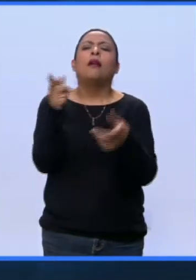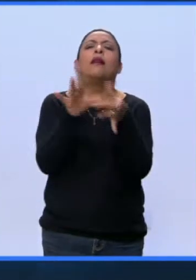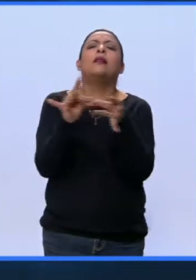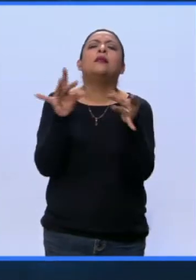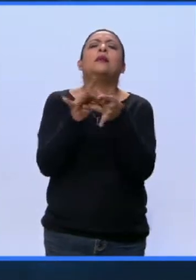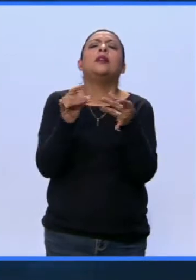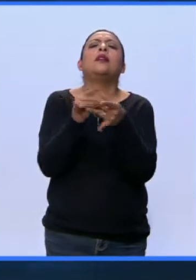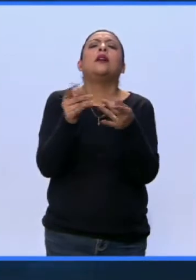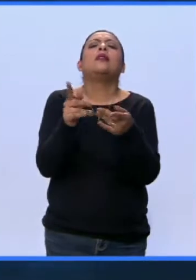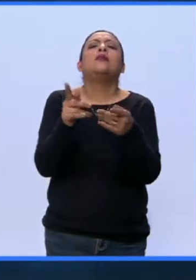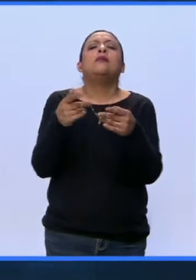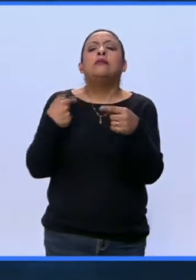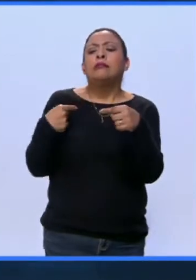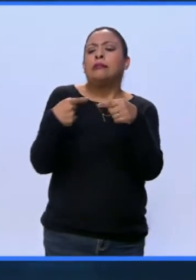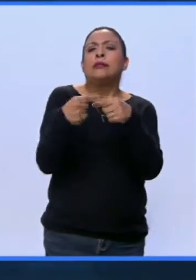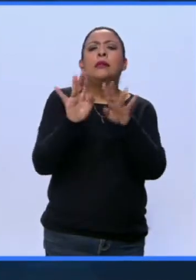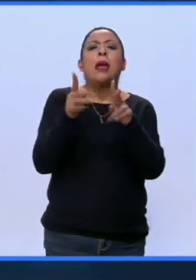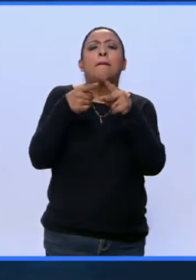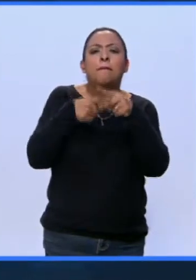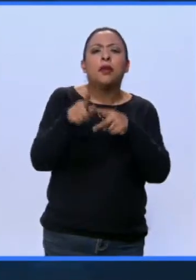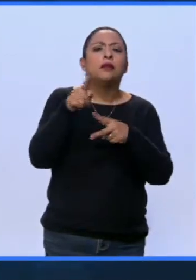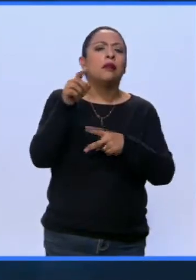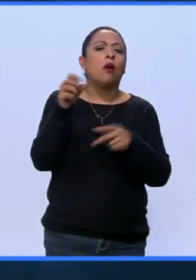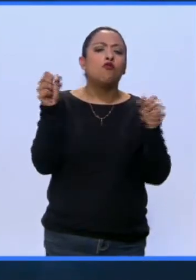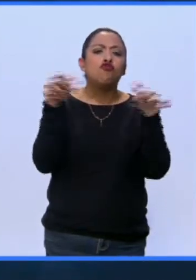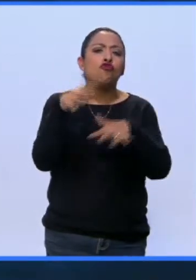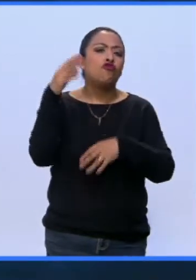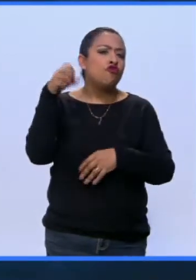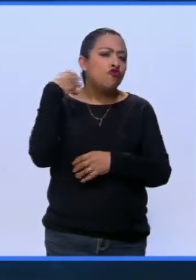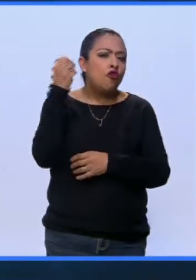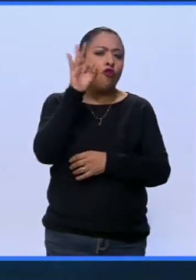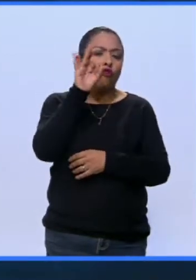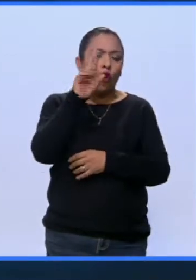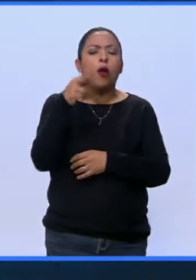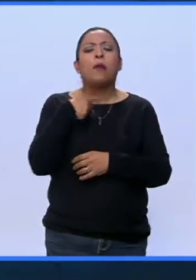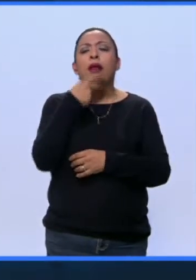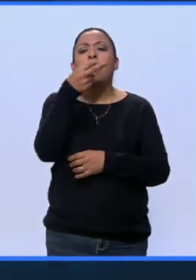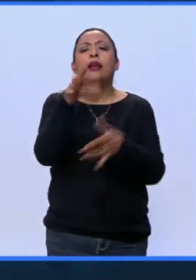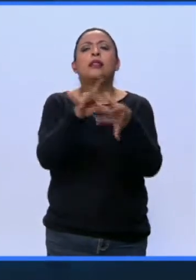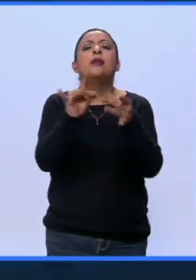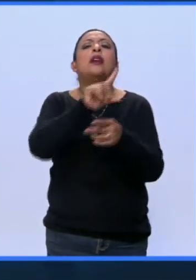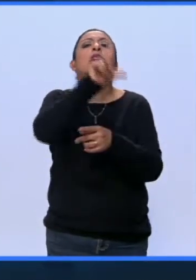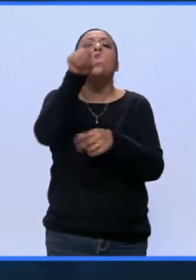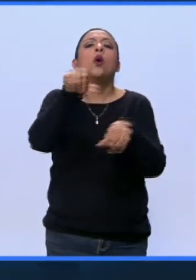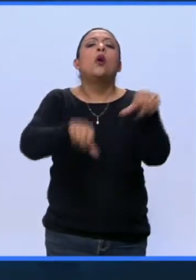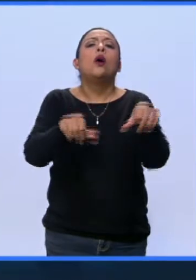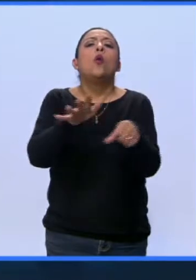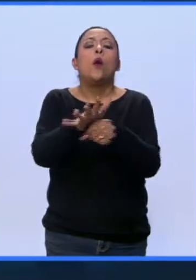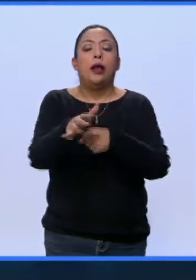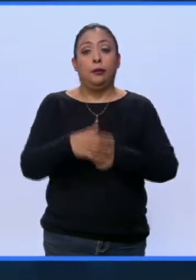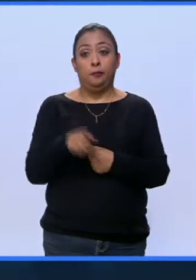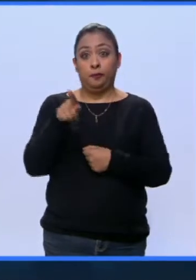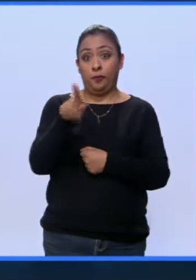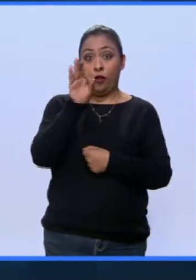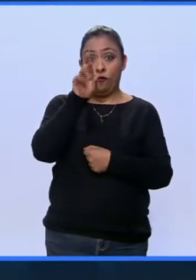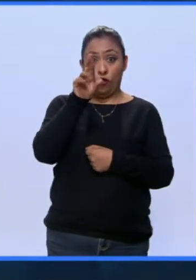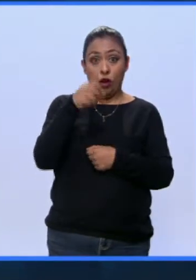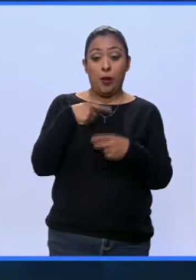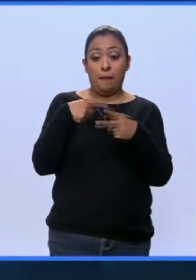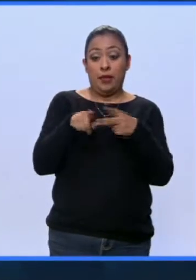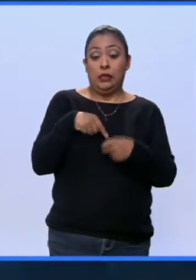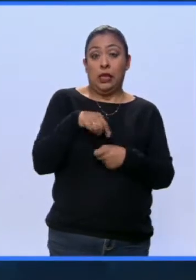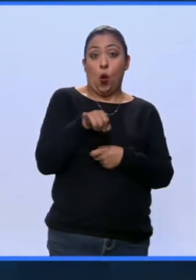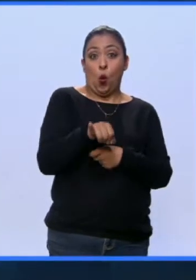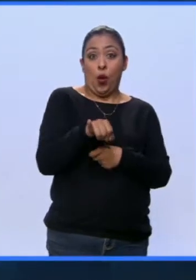ha resultado ya los primeros días de este foro? Para también compartir con los amigos del auditorio, ¿qué sigue? Pues el foro comienza el